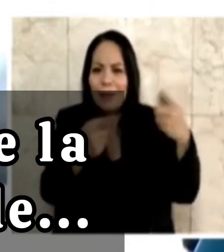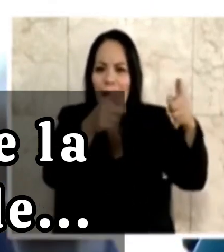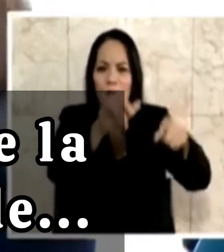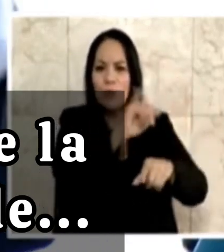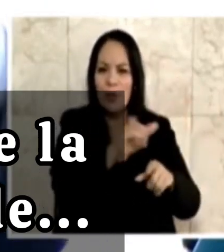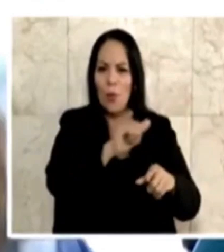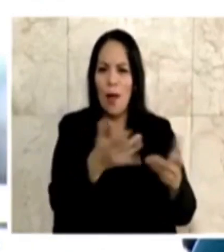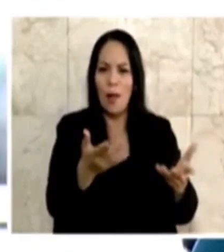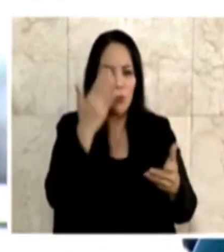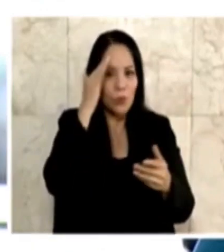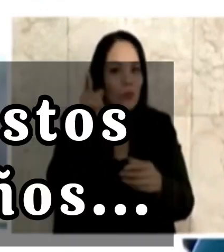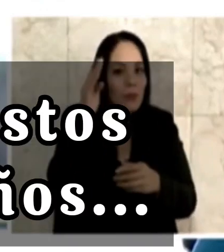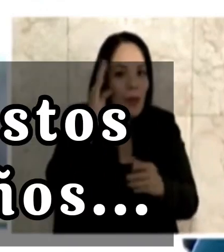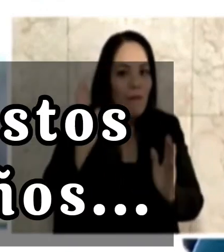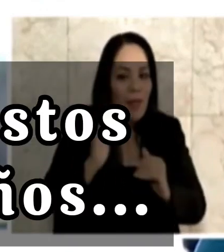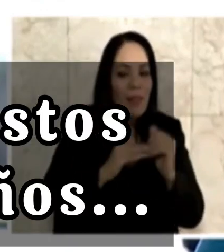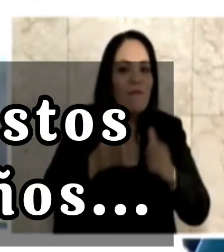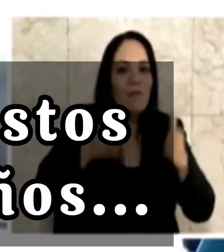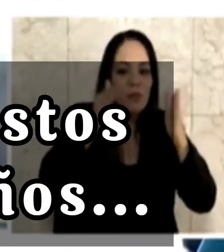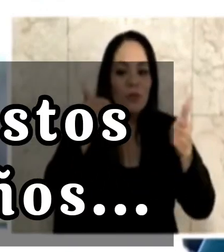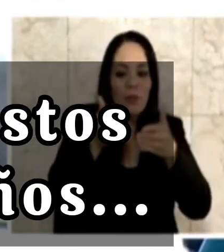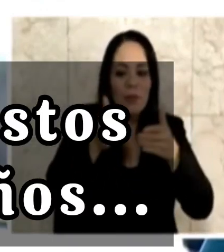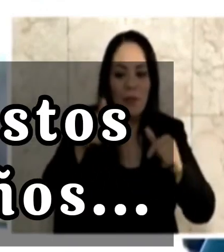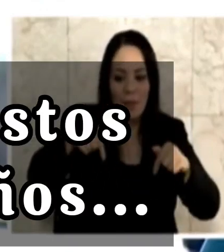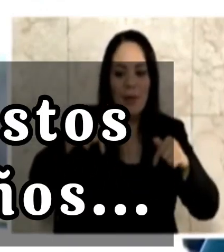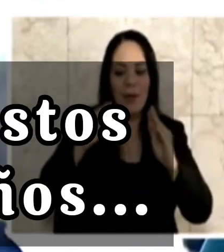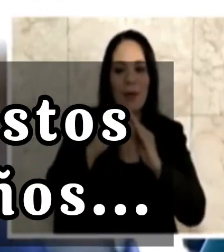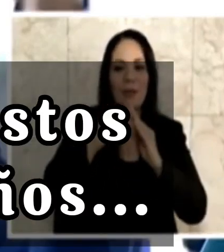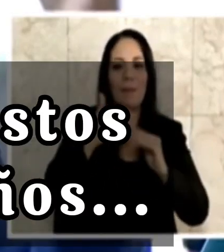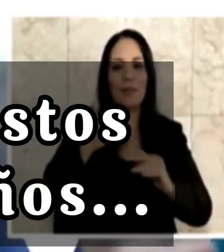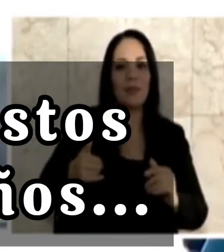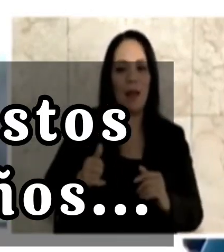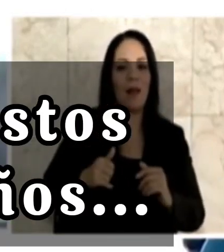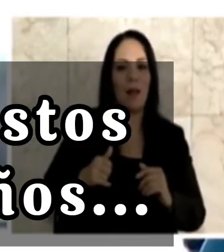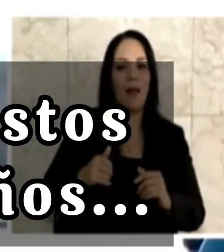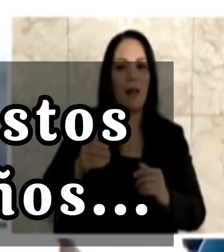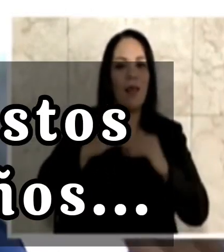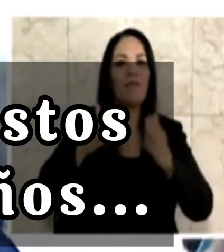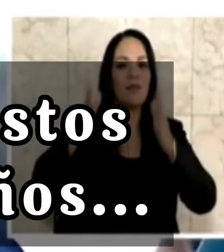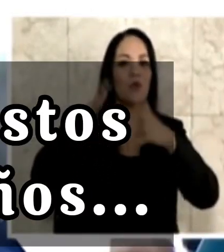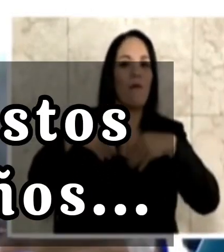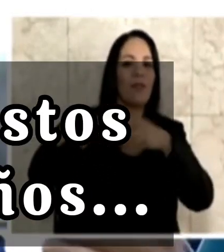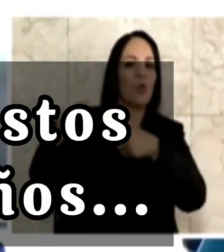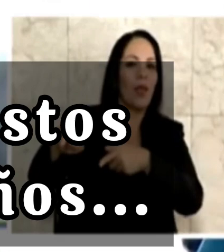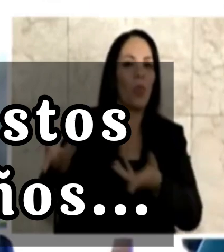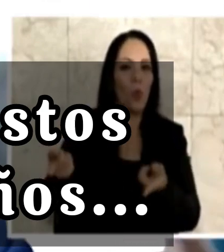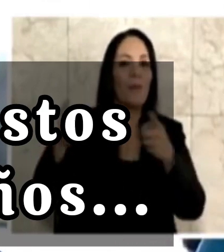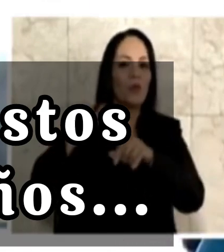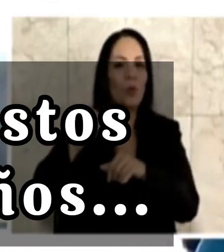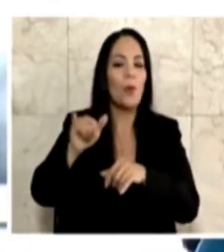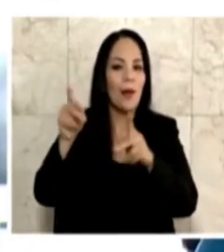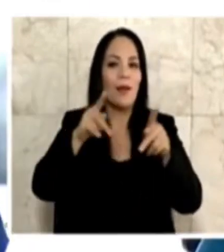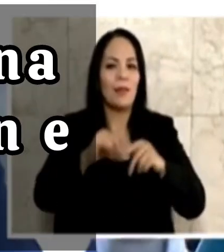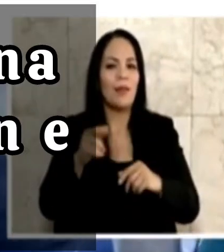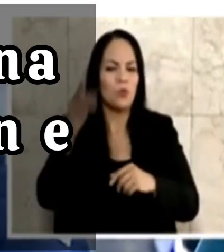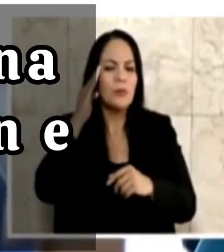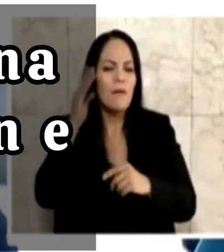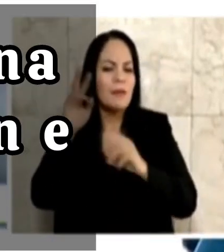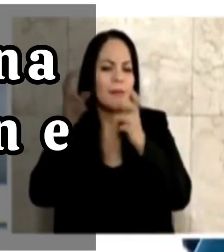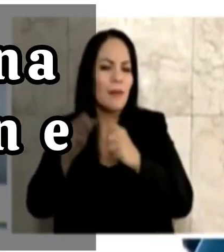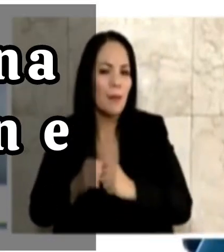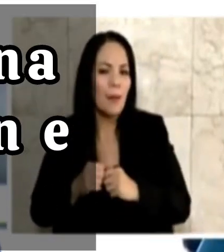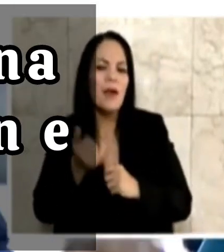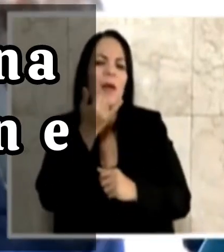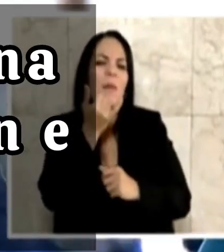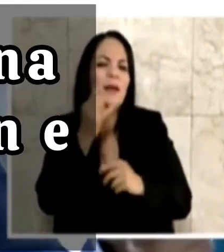conocimiento de este edificio cercano a la Casa Presidencial, que está abandonado. Entonces, quisiera conocer qué sabe usted de eso y qué pasa con esos